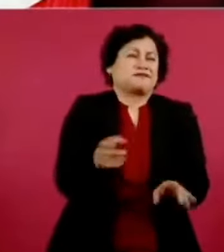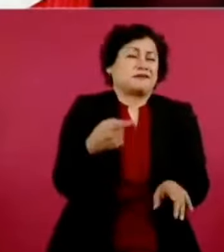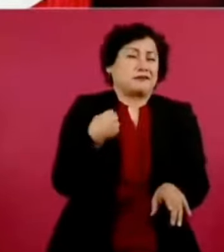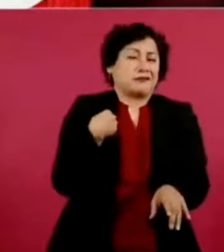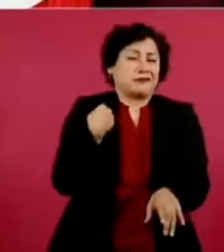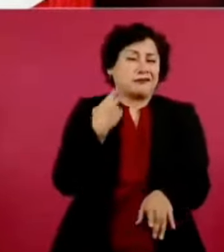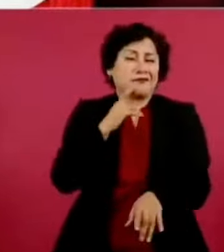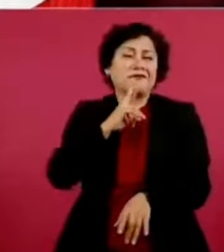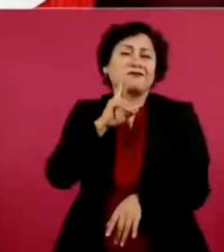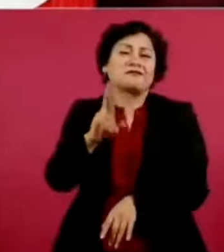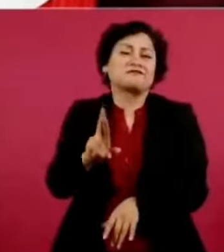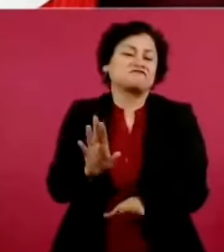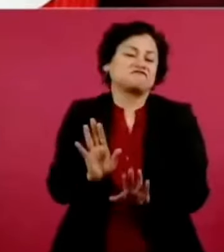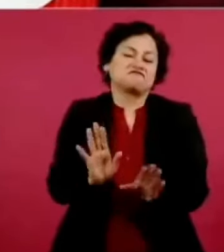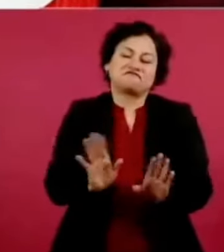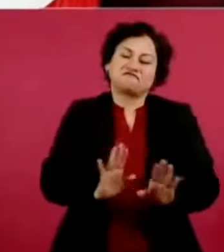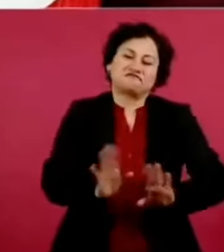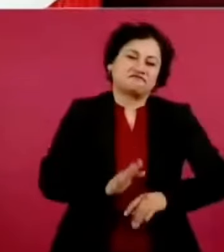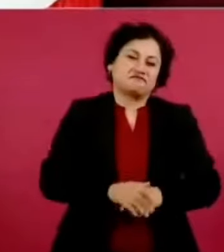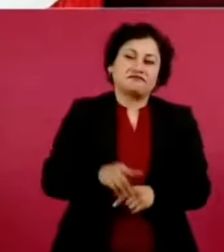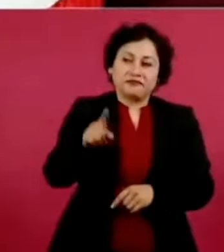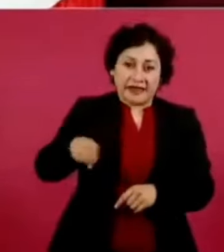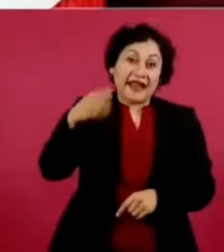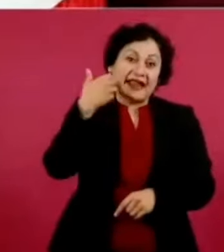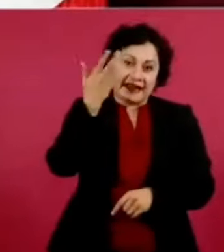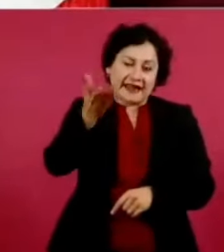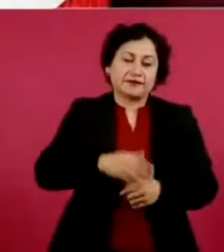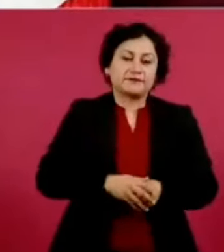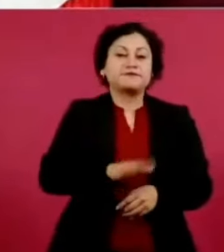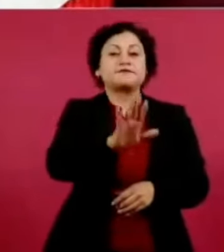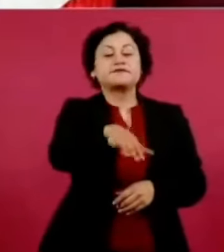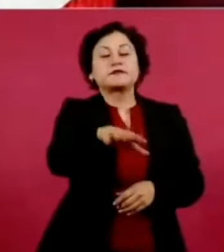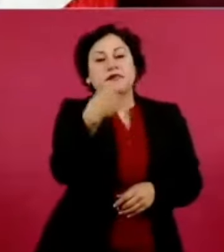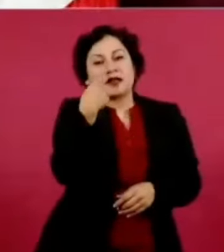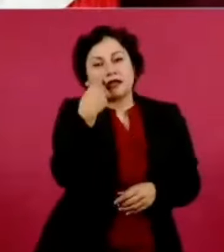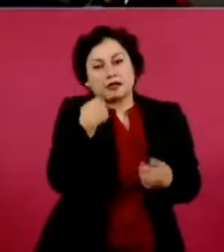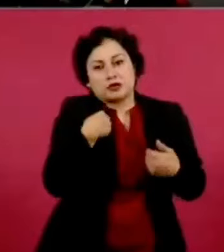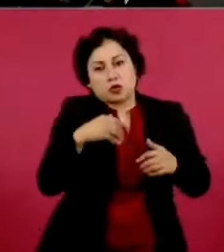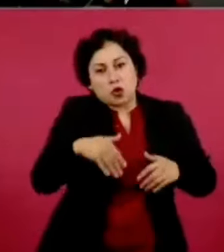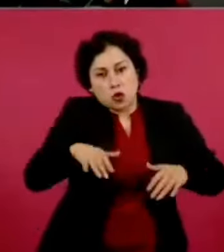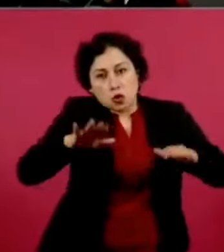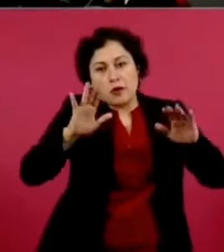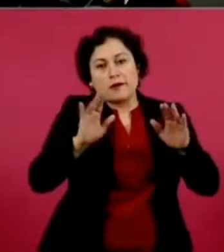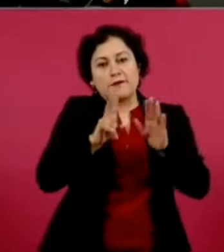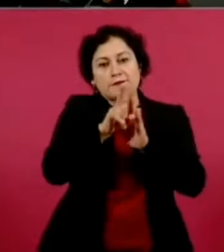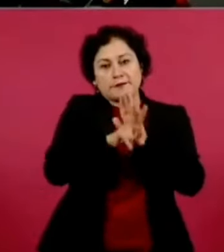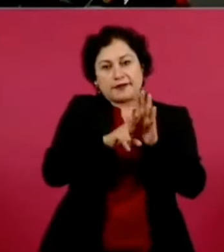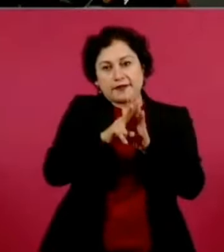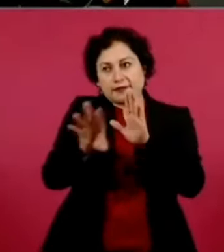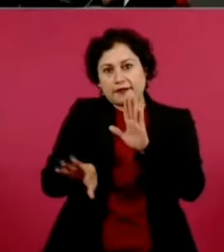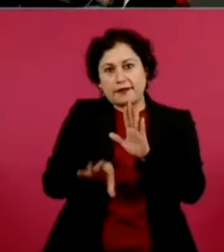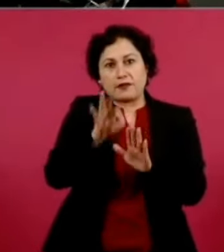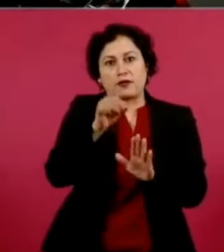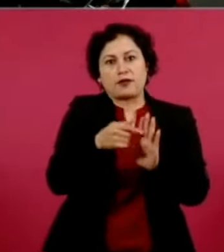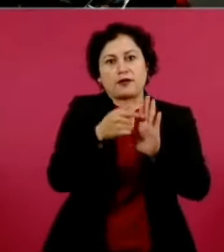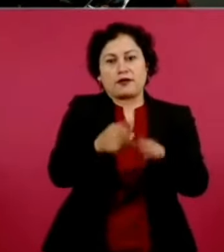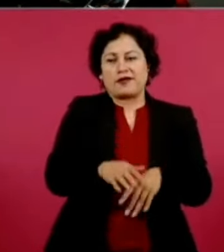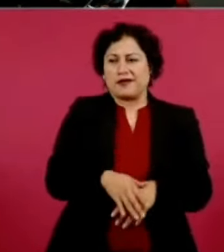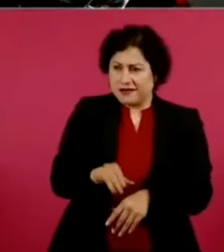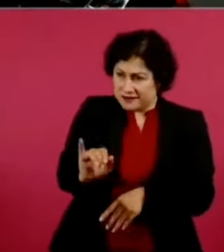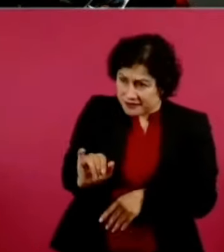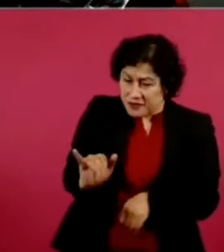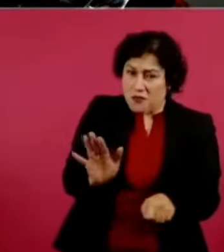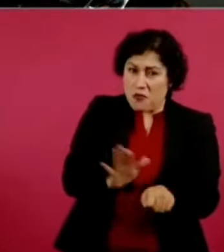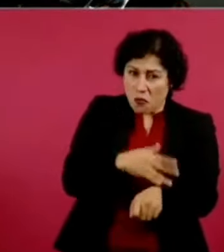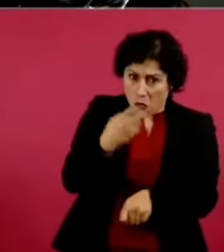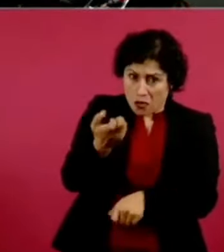eso es lo que quisieran. Bueno, me refería un poco más bien al video que surgió por parte del grupo… Sí, pero es por eso, eso es